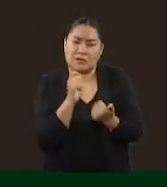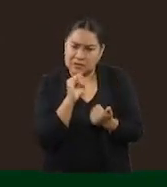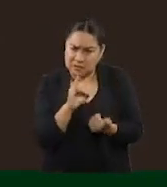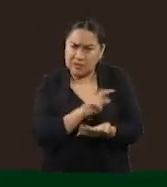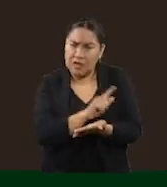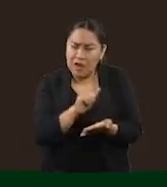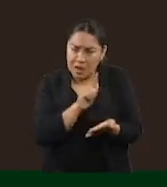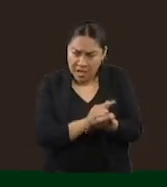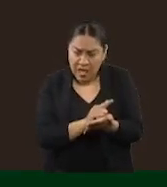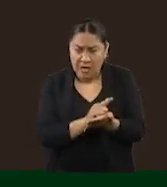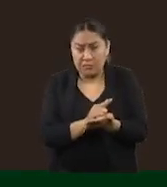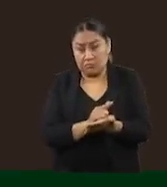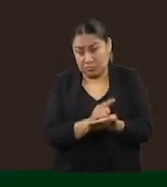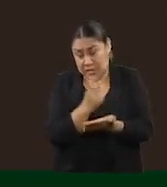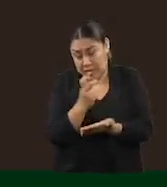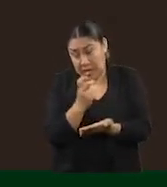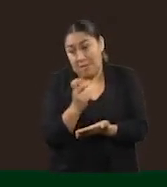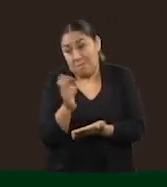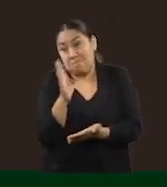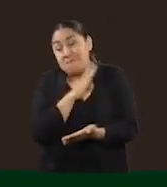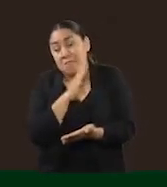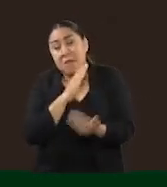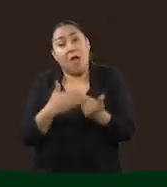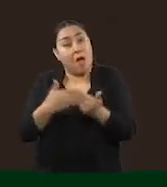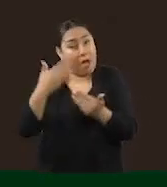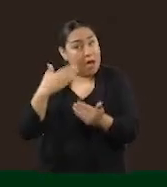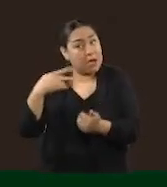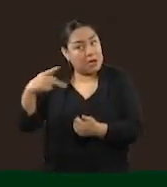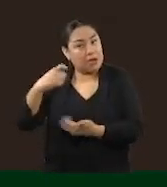y que lo que fue ilegal es la constitución de los fideicomisos.